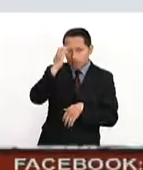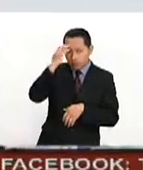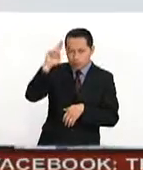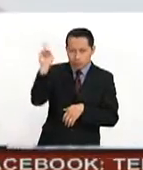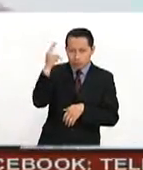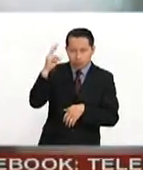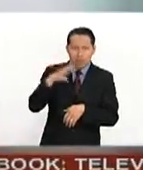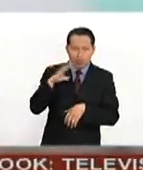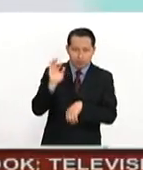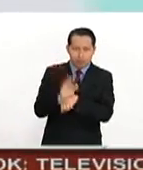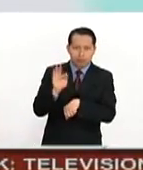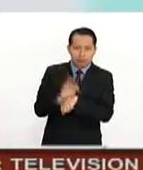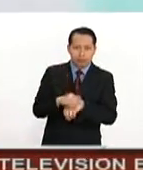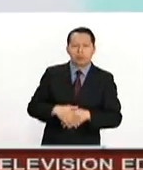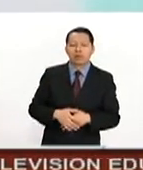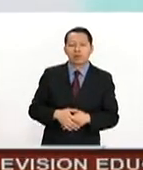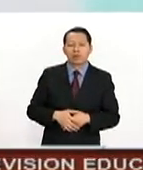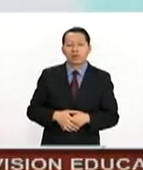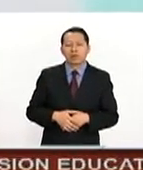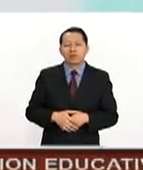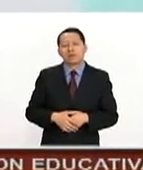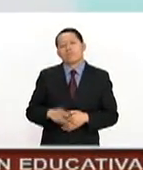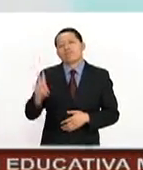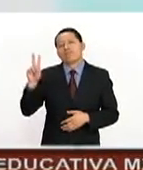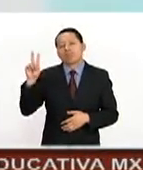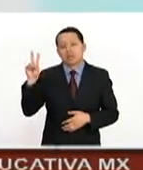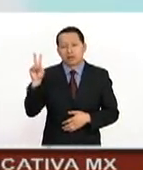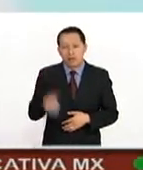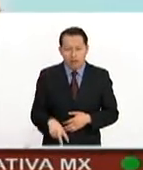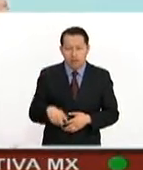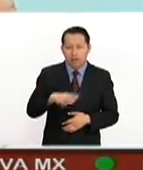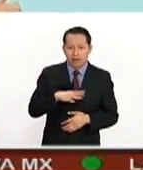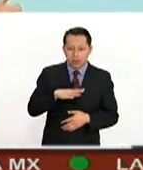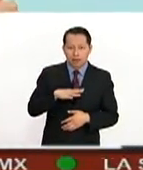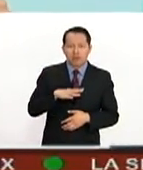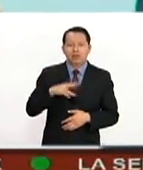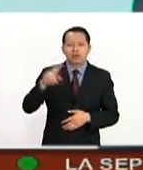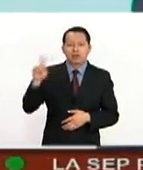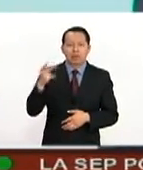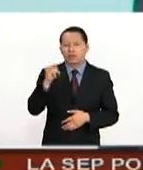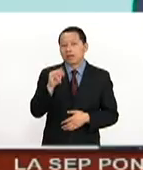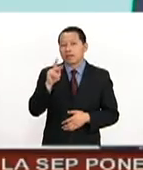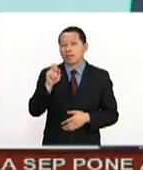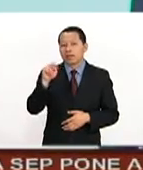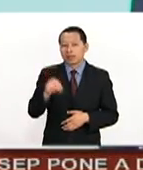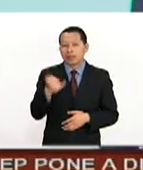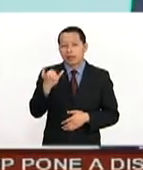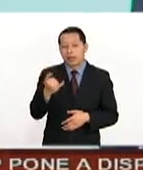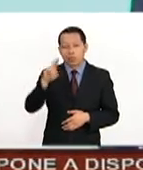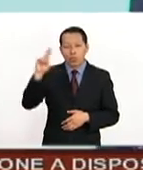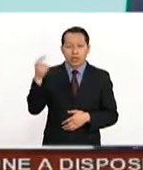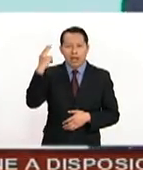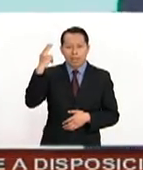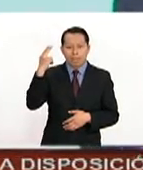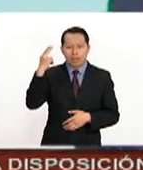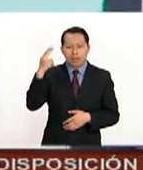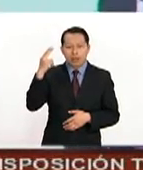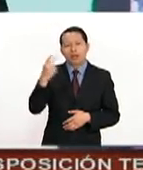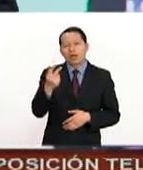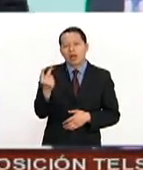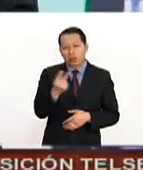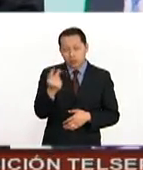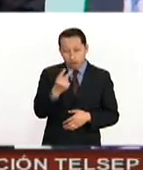detrás de este logro. ¿Quién puede negar que el Instituto Politécnico Nacional y la UNAM es el gran